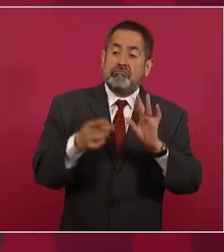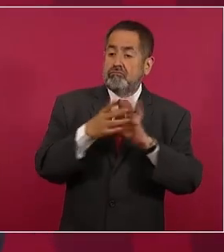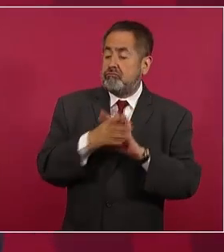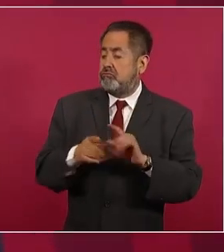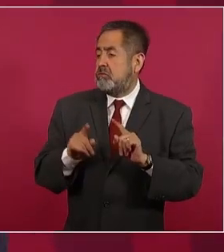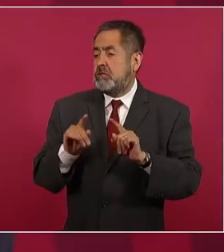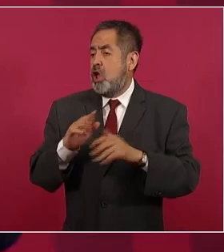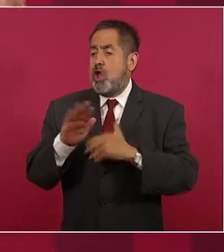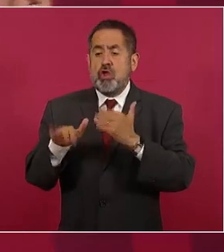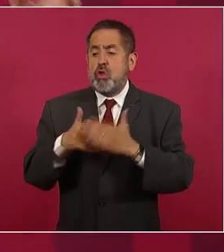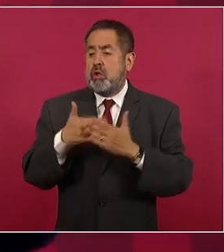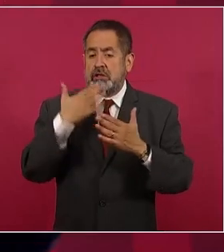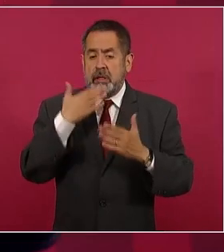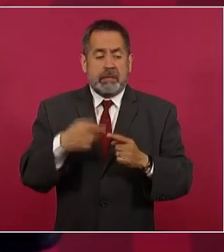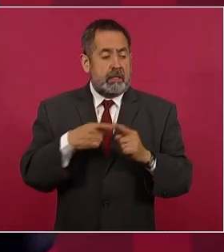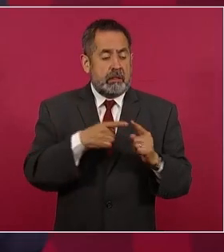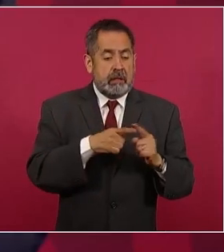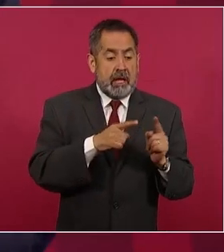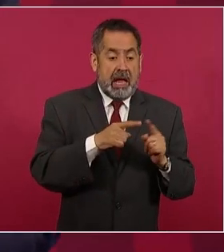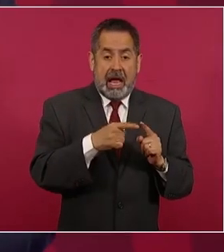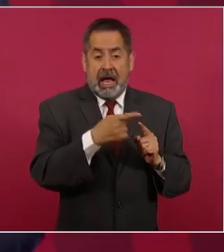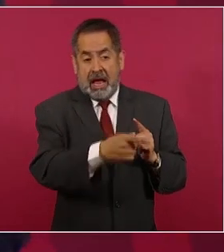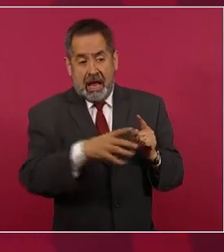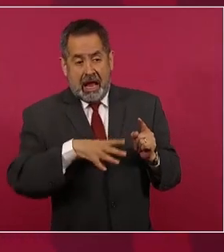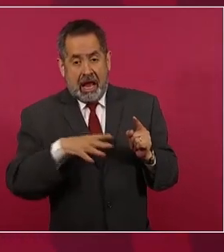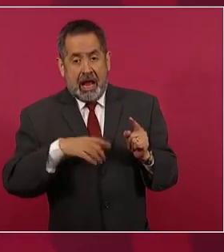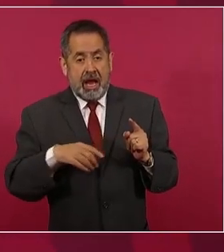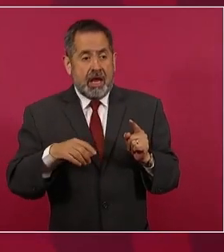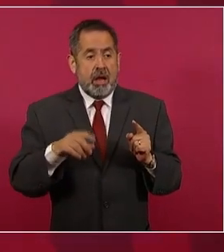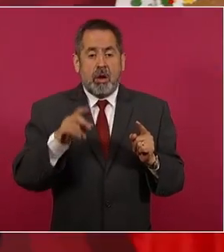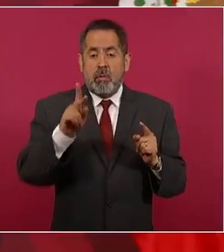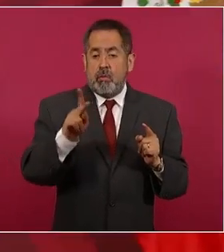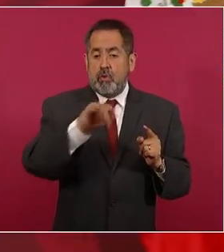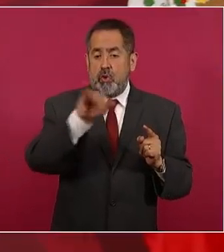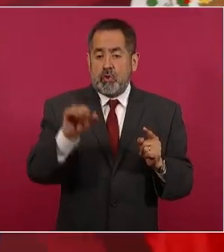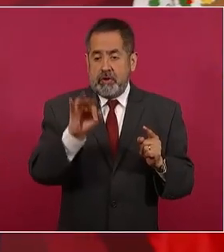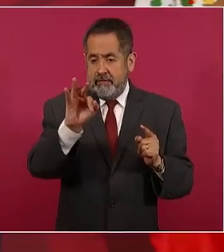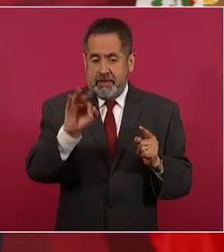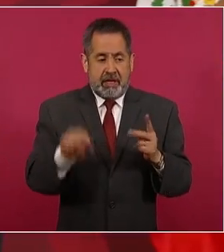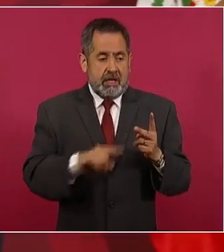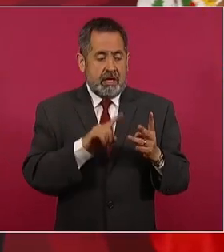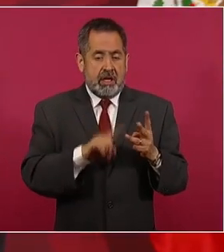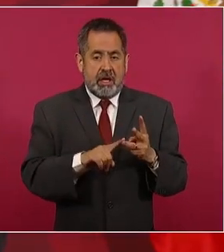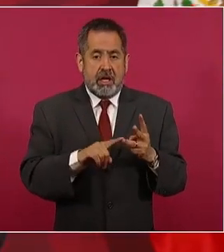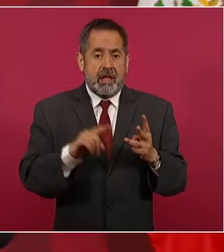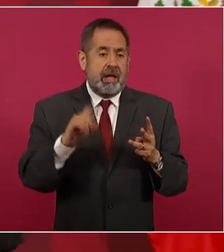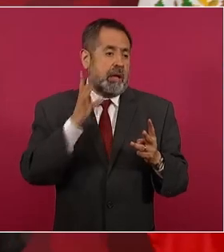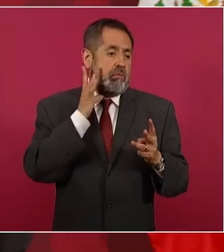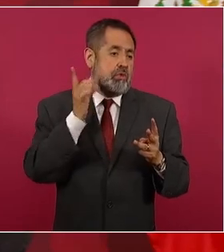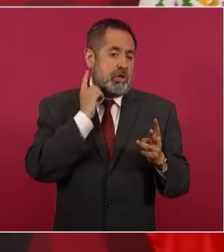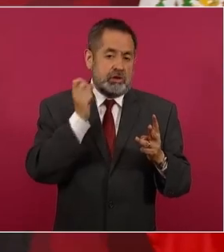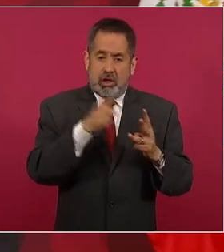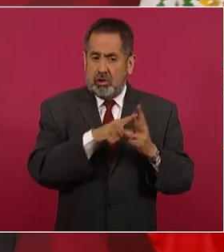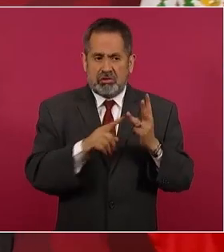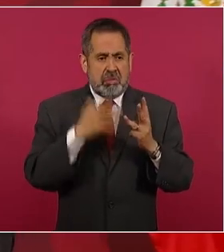el Poder Judicial, el Poder Legislativo. Bueno,